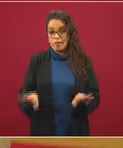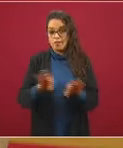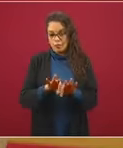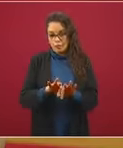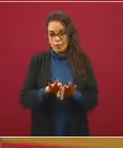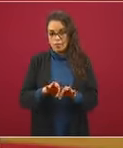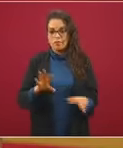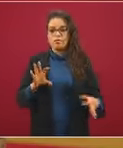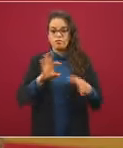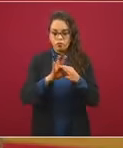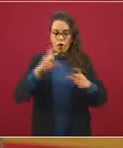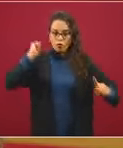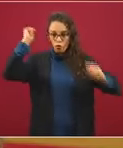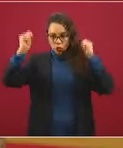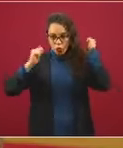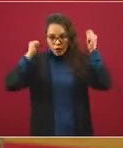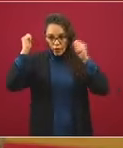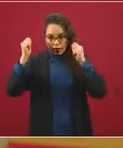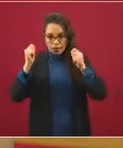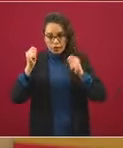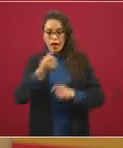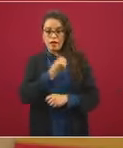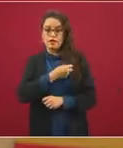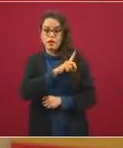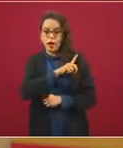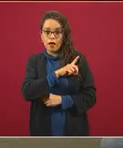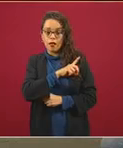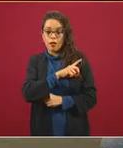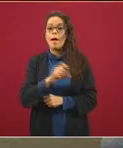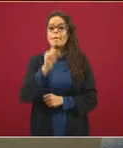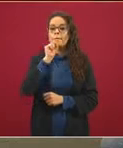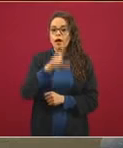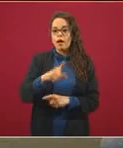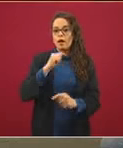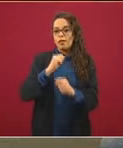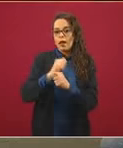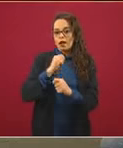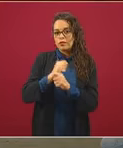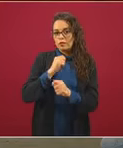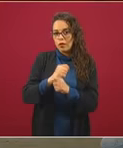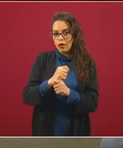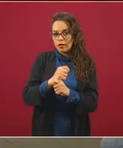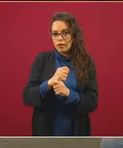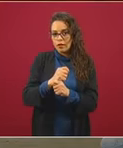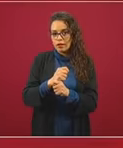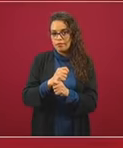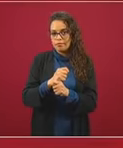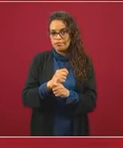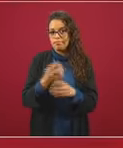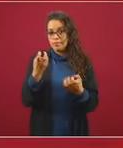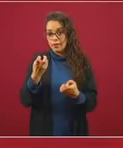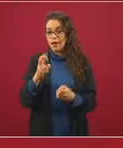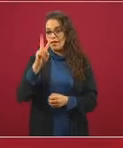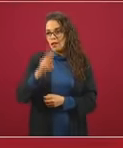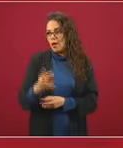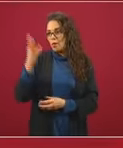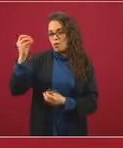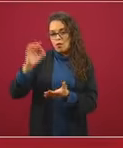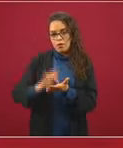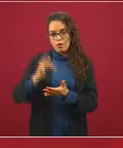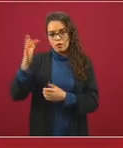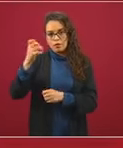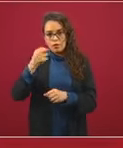turístico con salud pero también el sector transporte. y por eso también nuestro agradecimiento al secretario